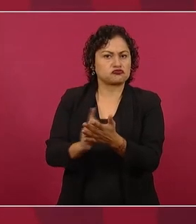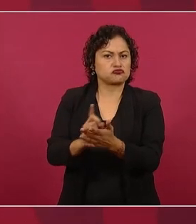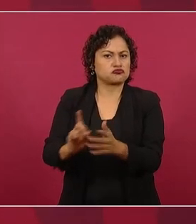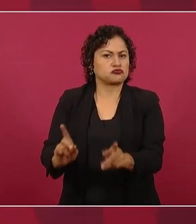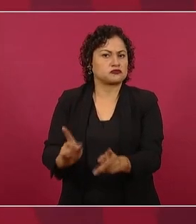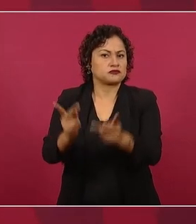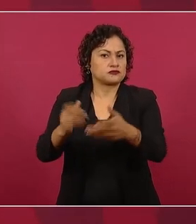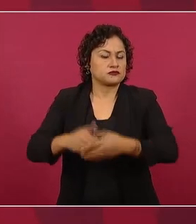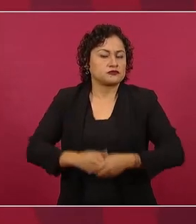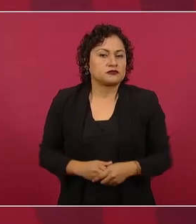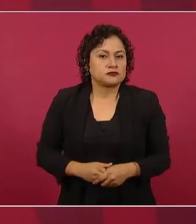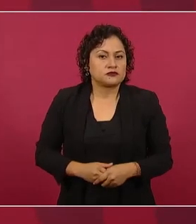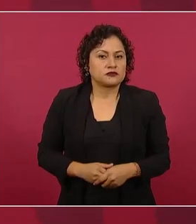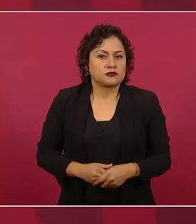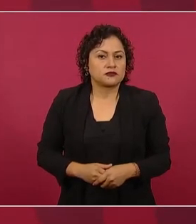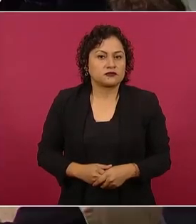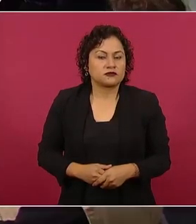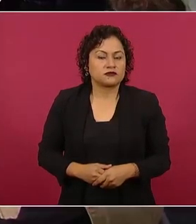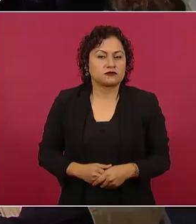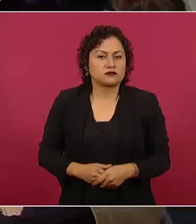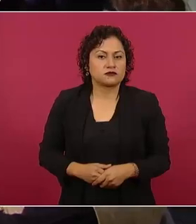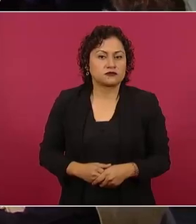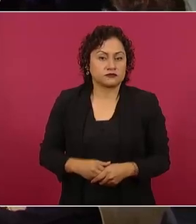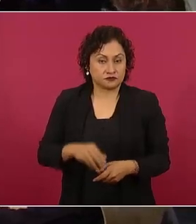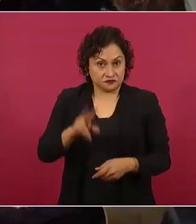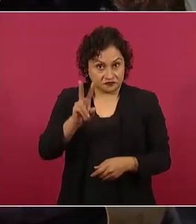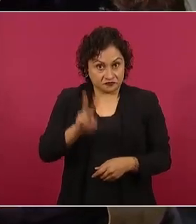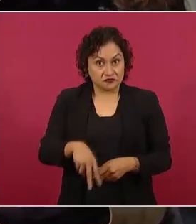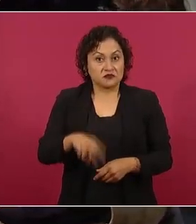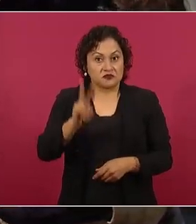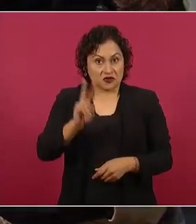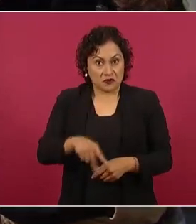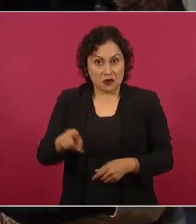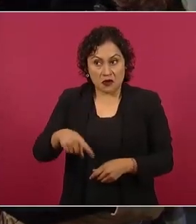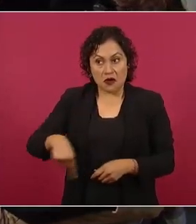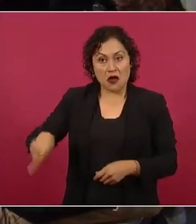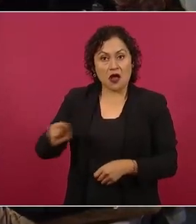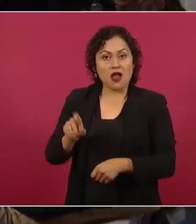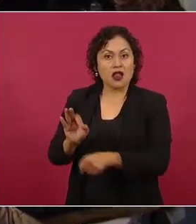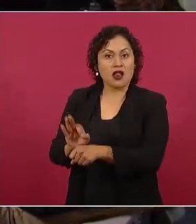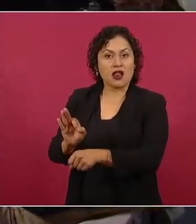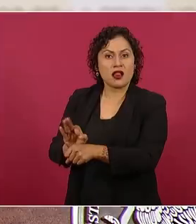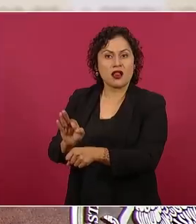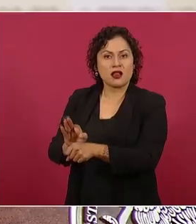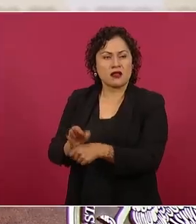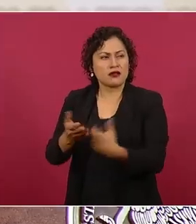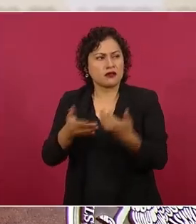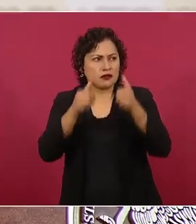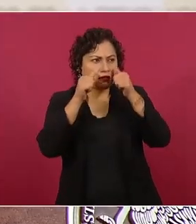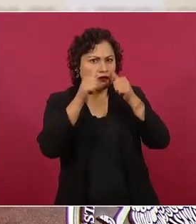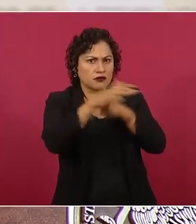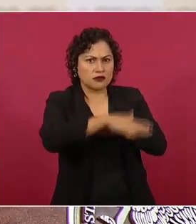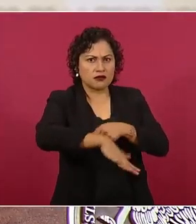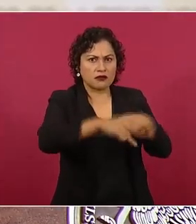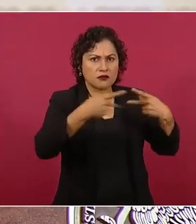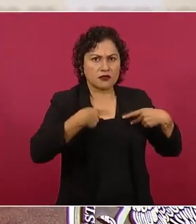Se abandonó al pueblo, se